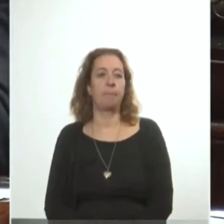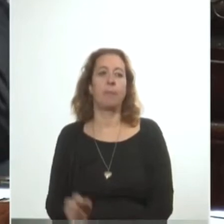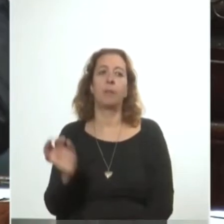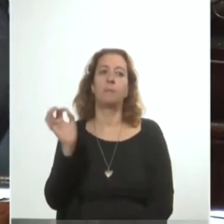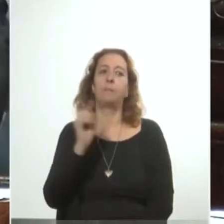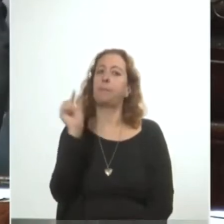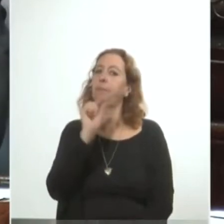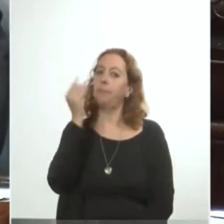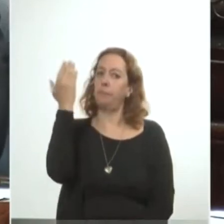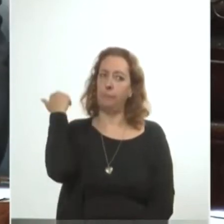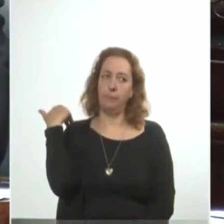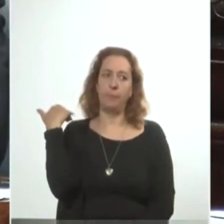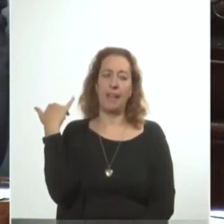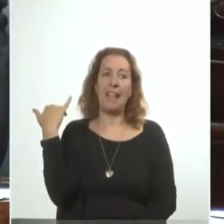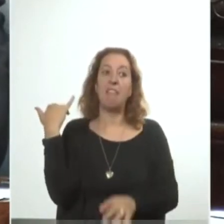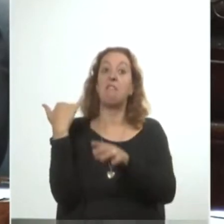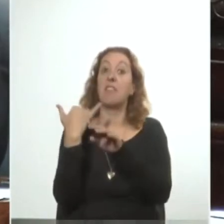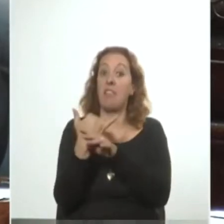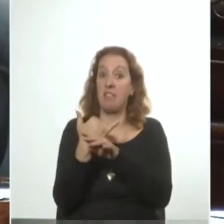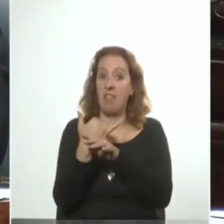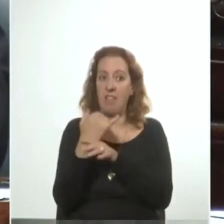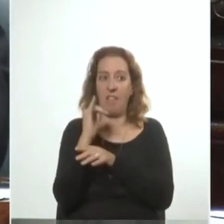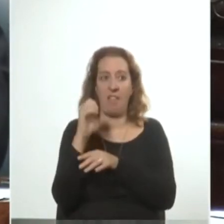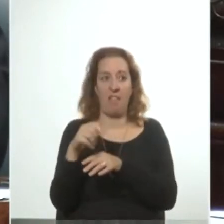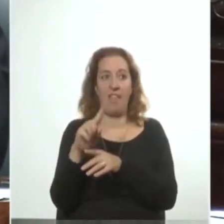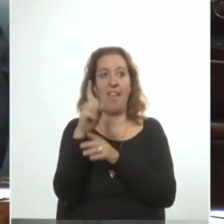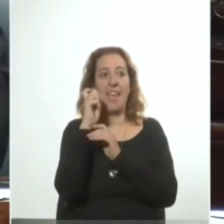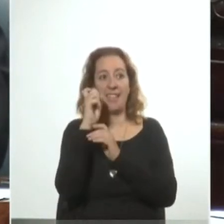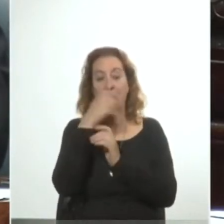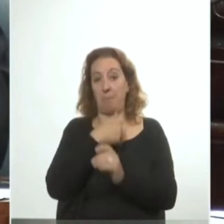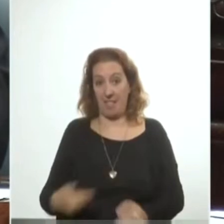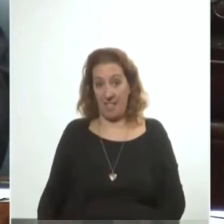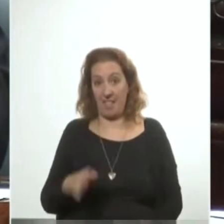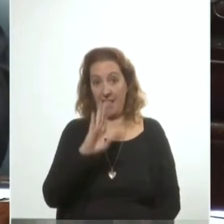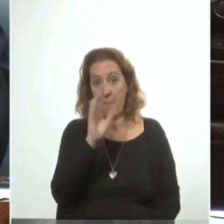tiempo quedó claro que el infidente involuntario fue el expresidente Pacheco Areco.